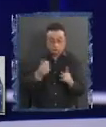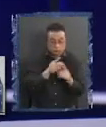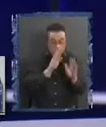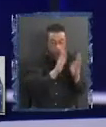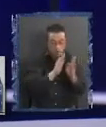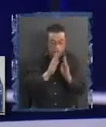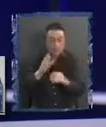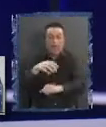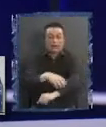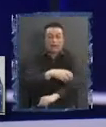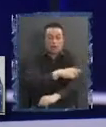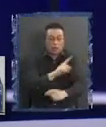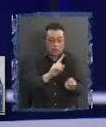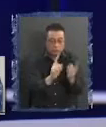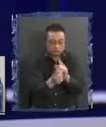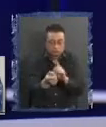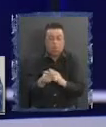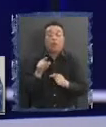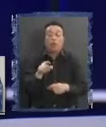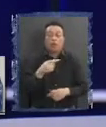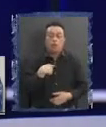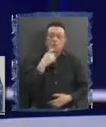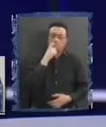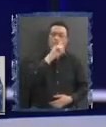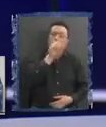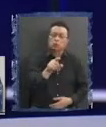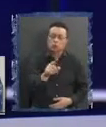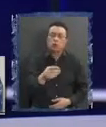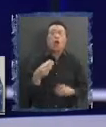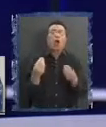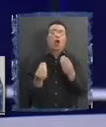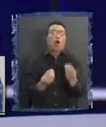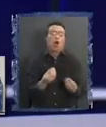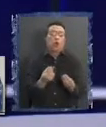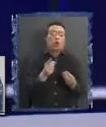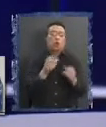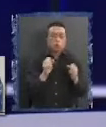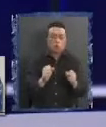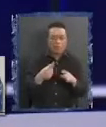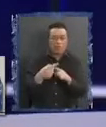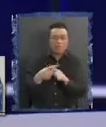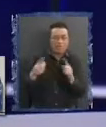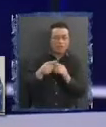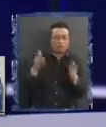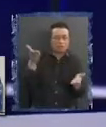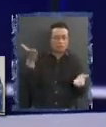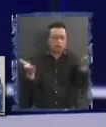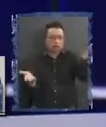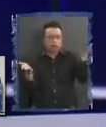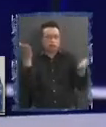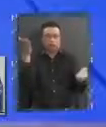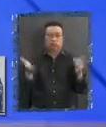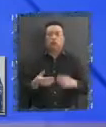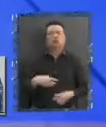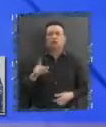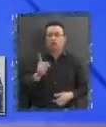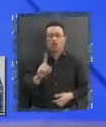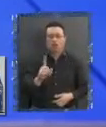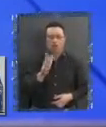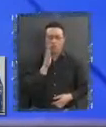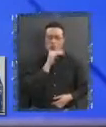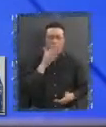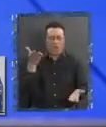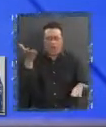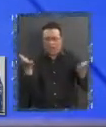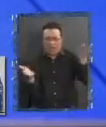regional. Y esa es pregunta que uno se hace. ¿Hasta qué punto van a haber tratamientos diferenciados? No, no hay tratamientos diferenciados. Y